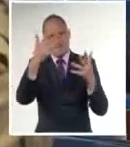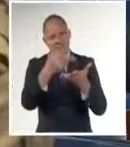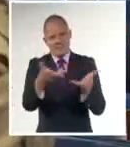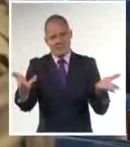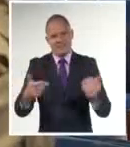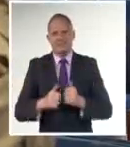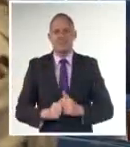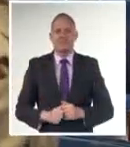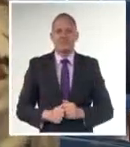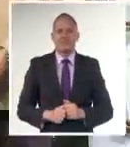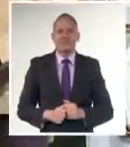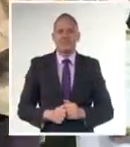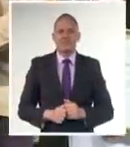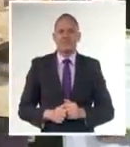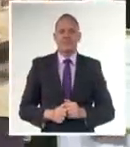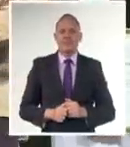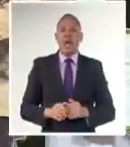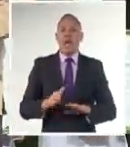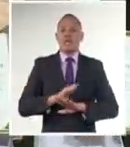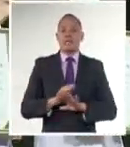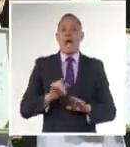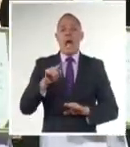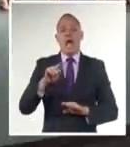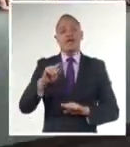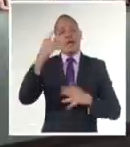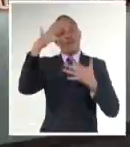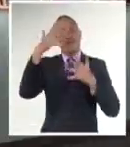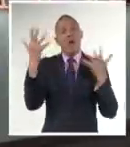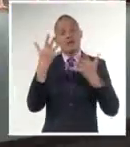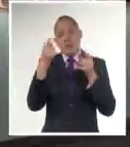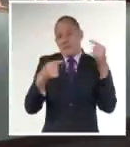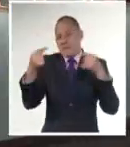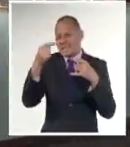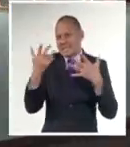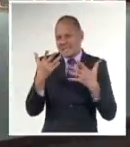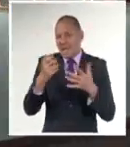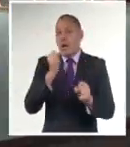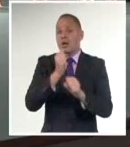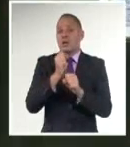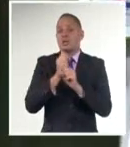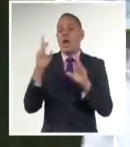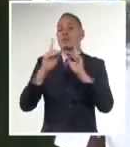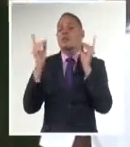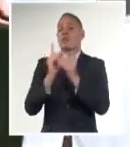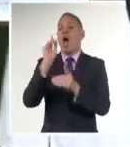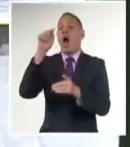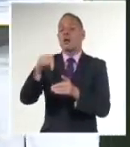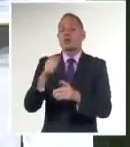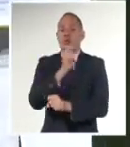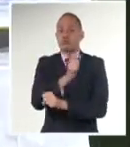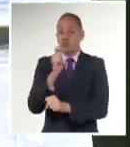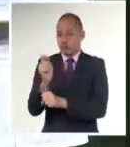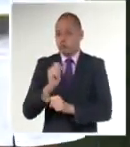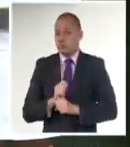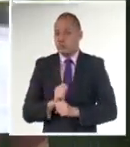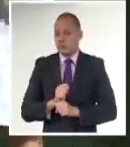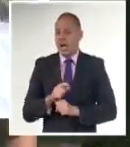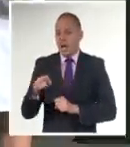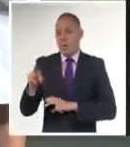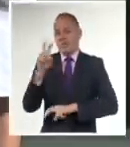institución decidió reconocer de manera especial el excelente trabajo del Departamento de Docencia e